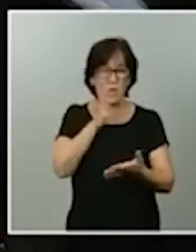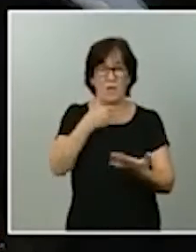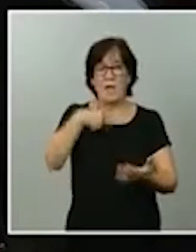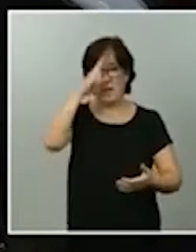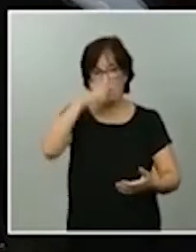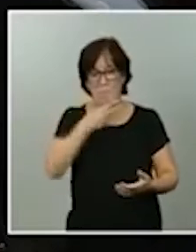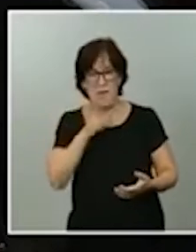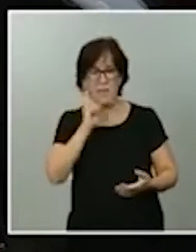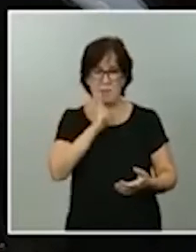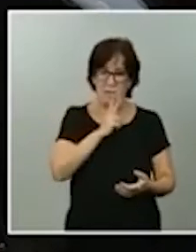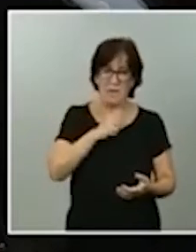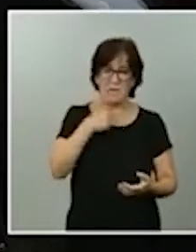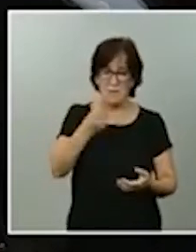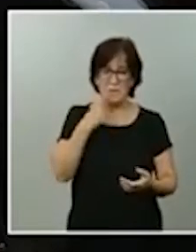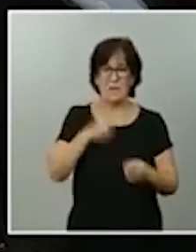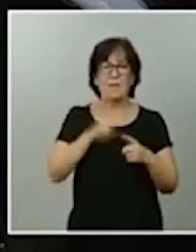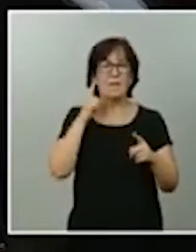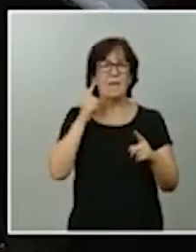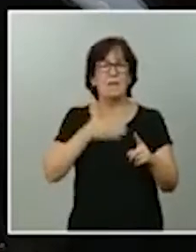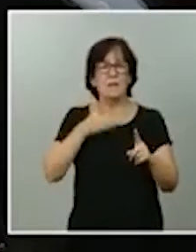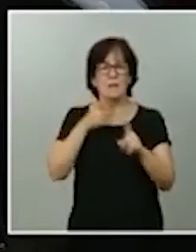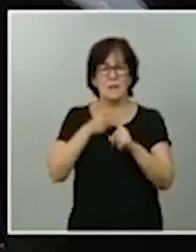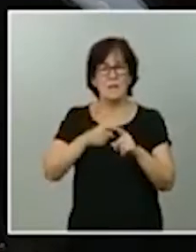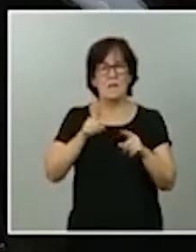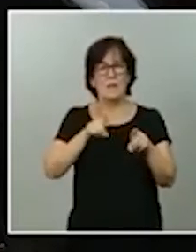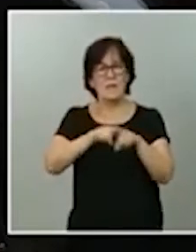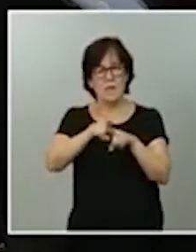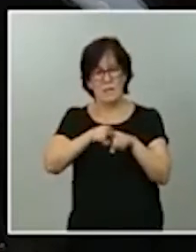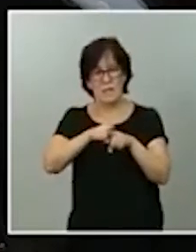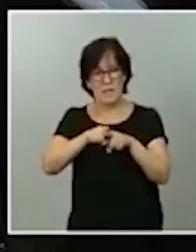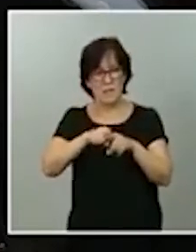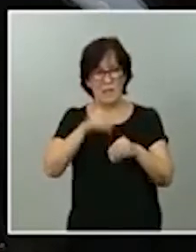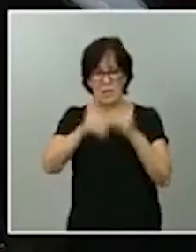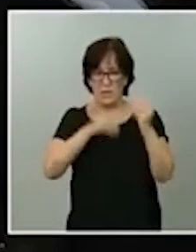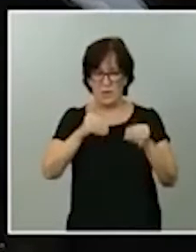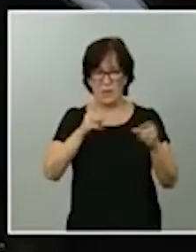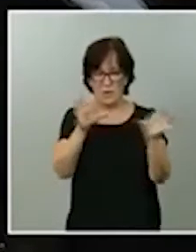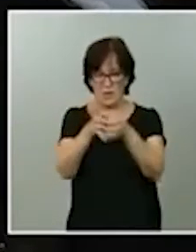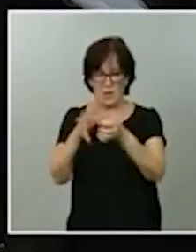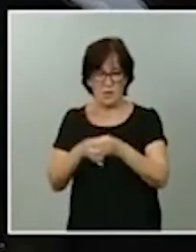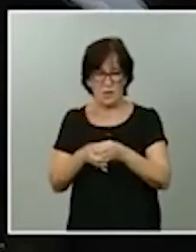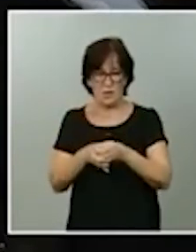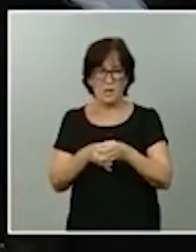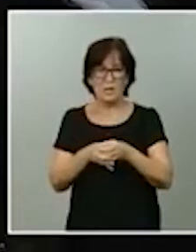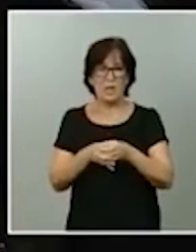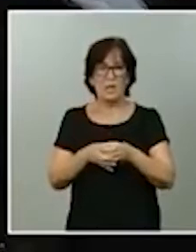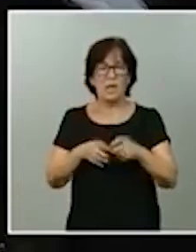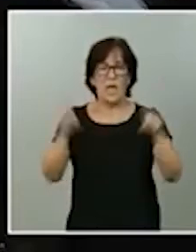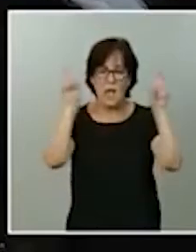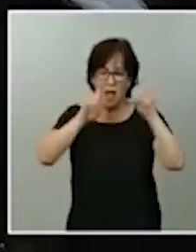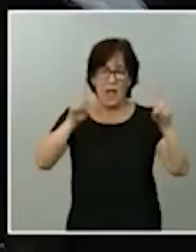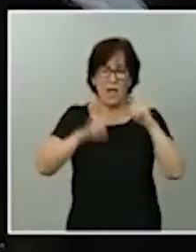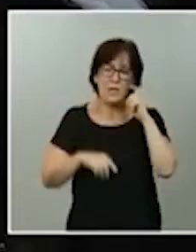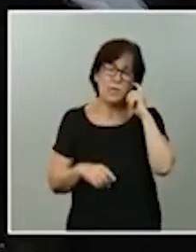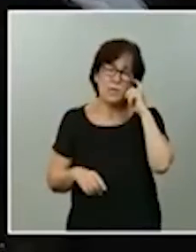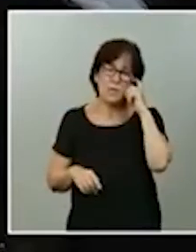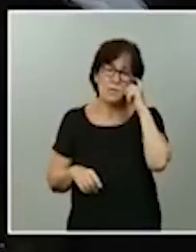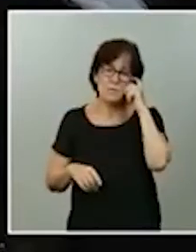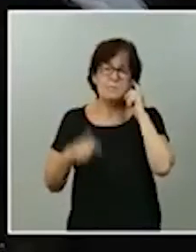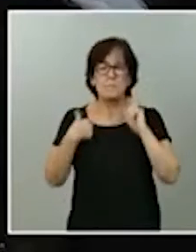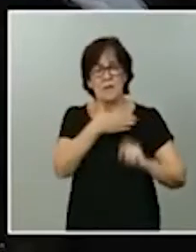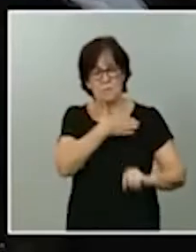en referencia a las críticas de la inacción por parte de colectivos o de la comunidad educativa, me gustaría